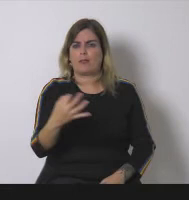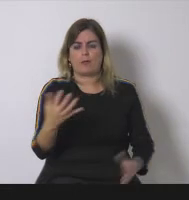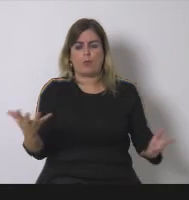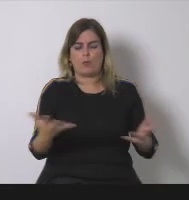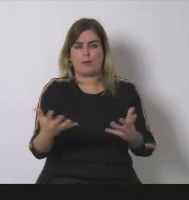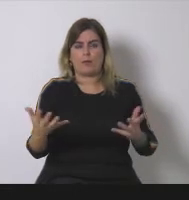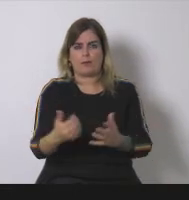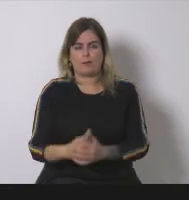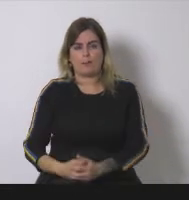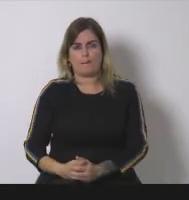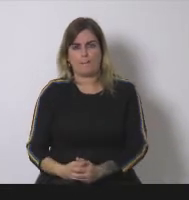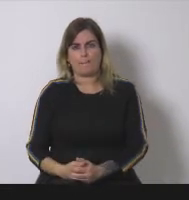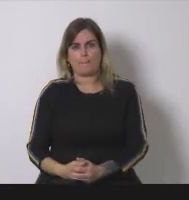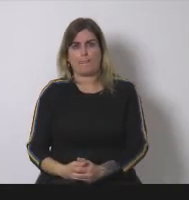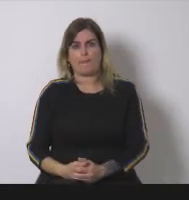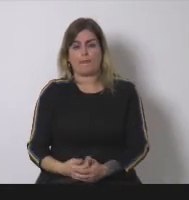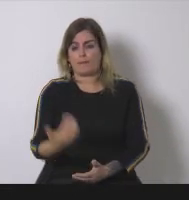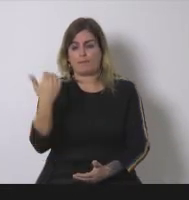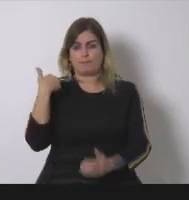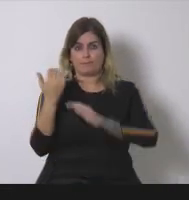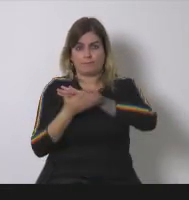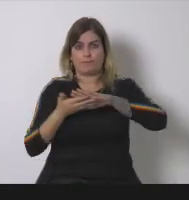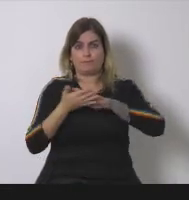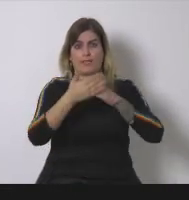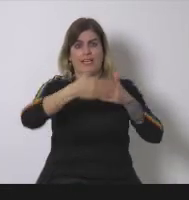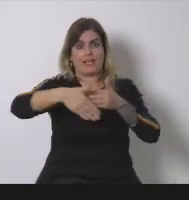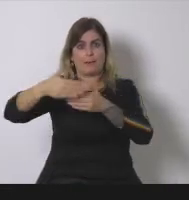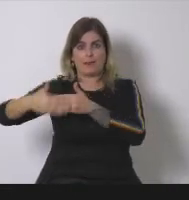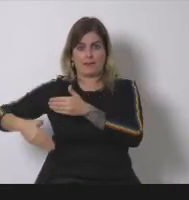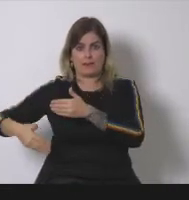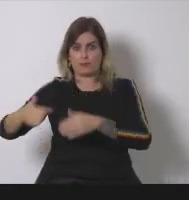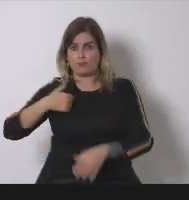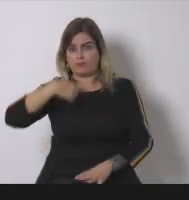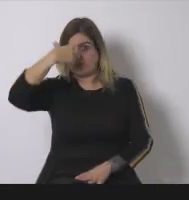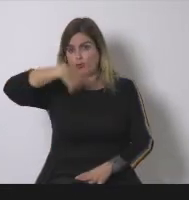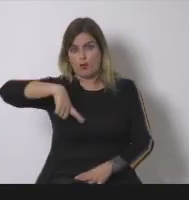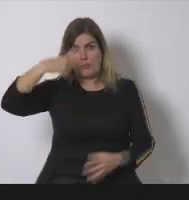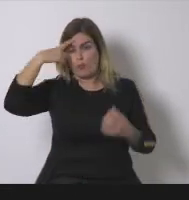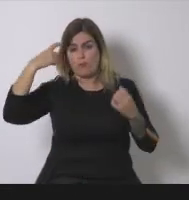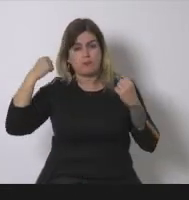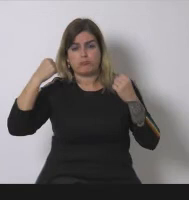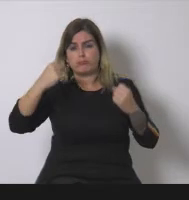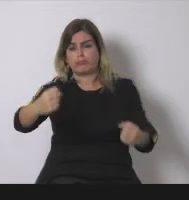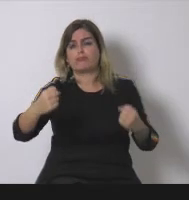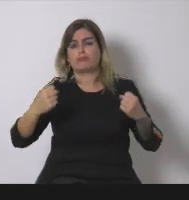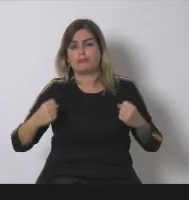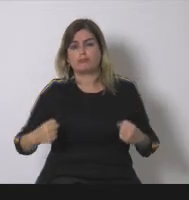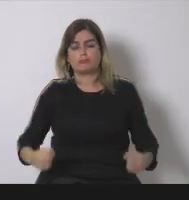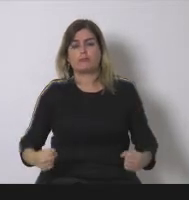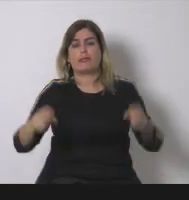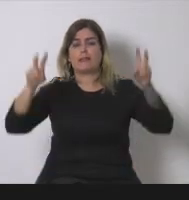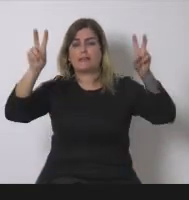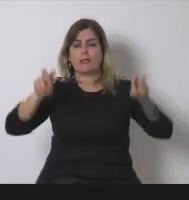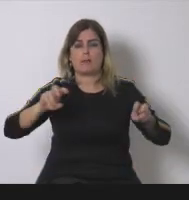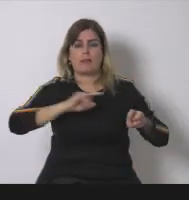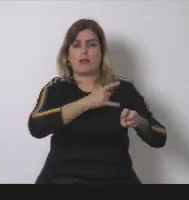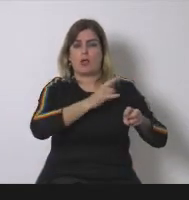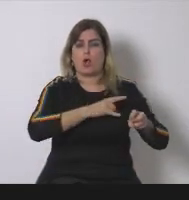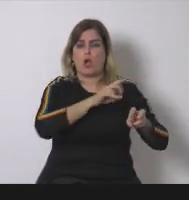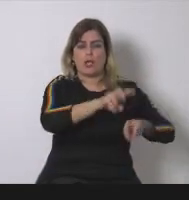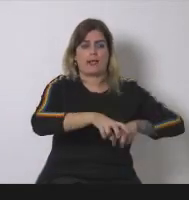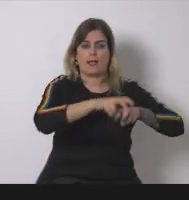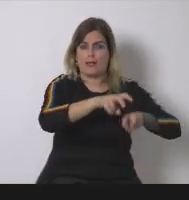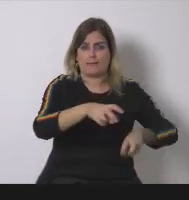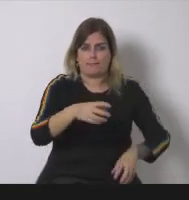yo como os decía no soy un experto en agroecología o en los límites a nivel de la producción de alimentos